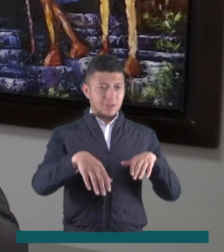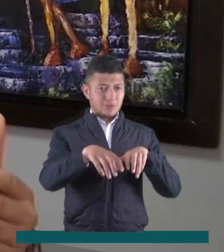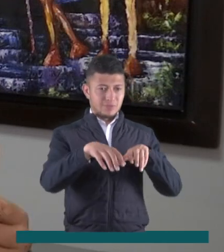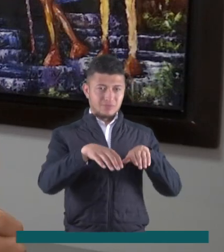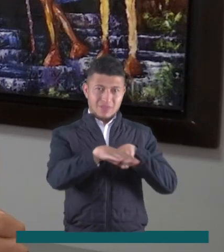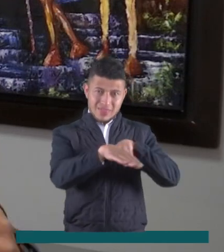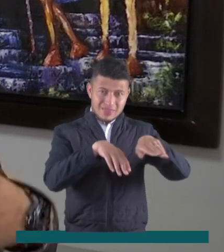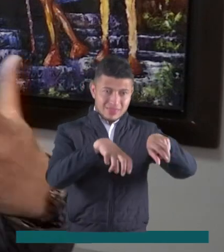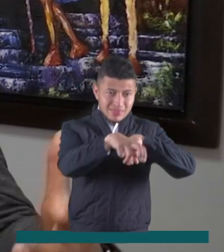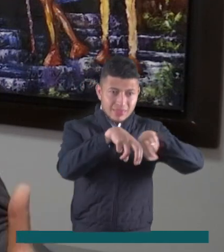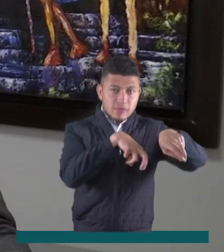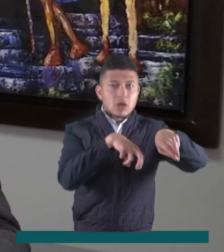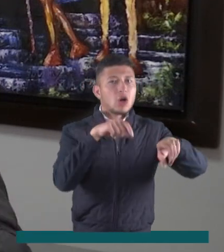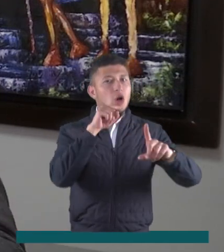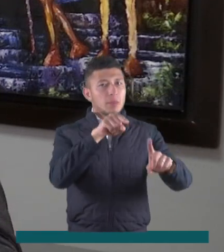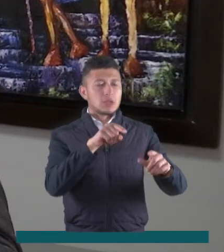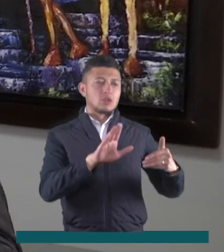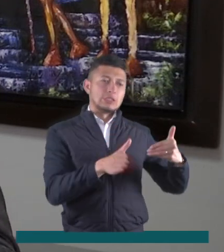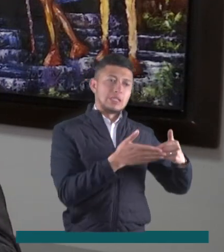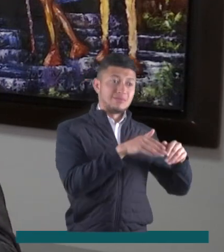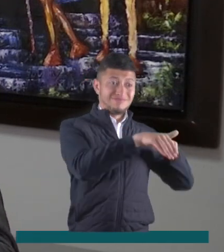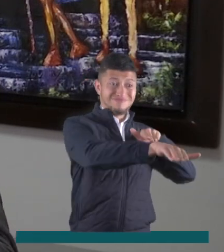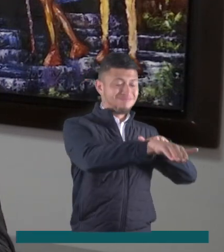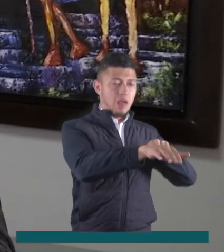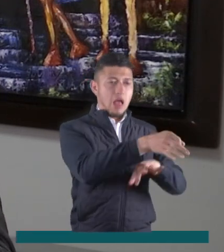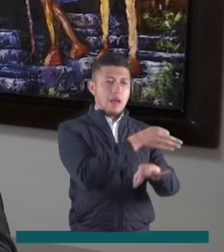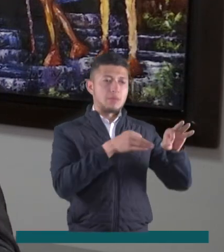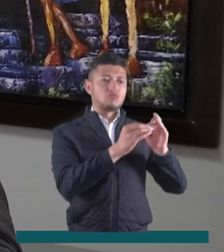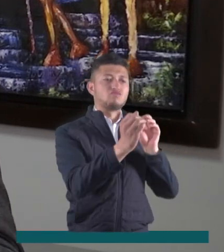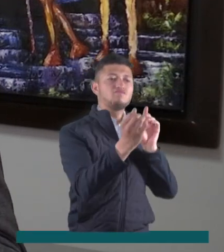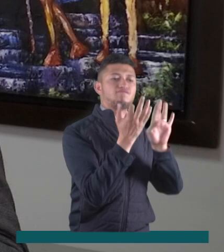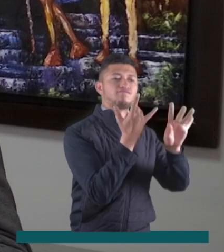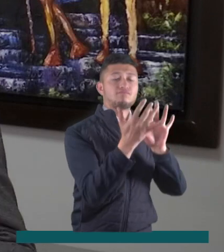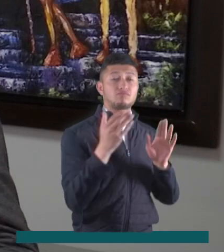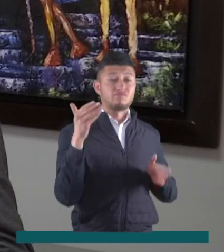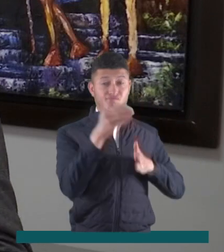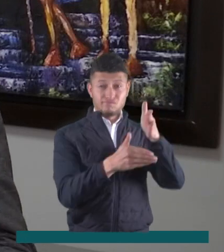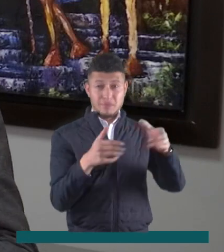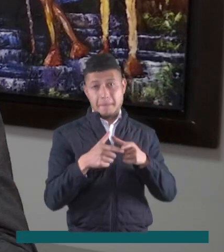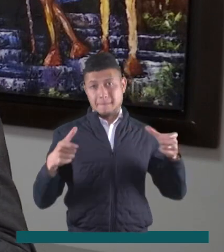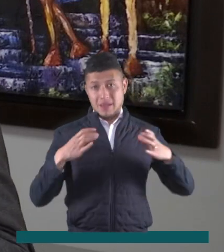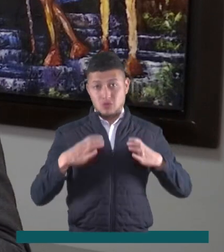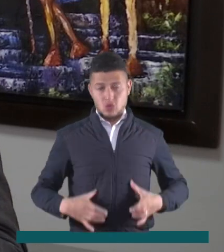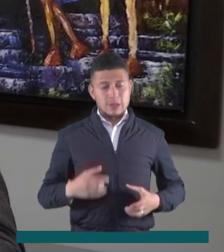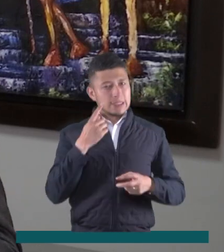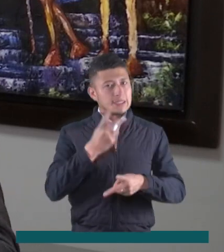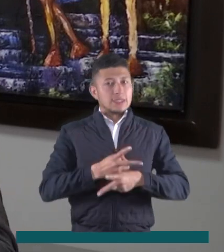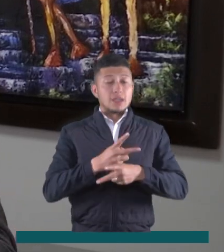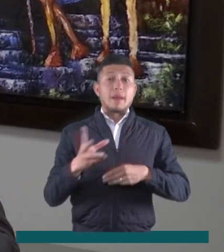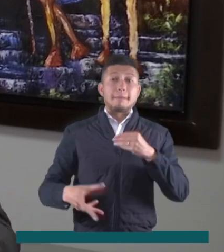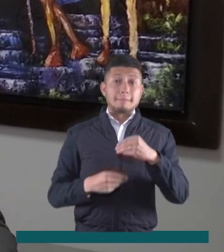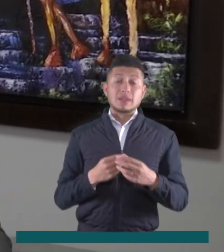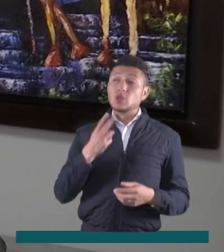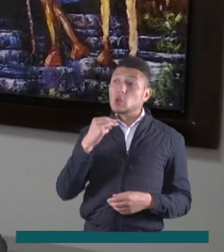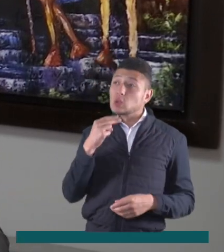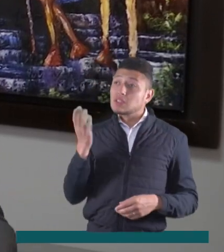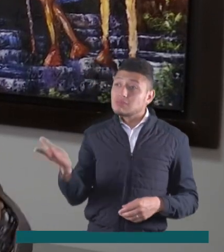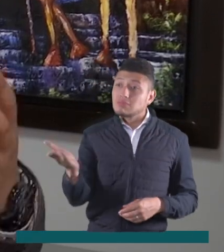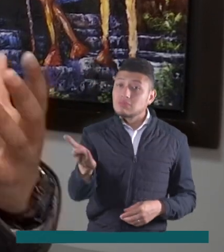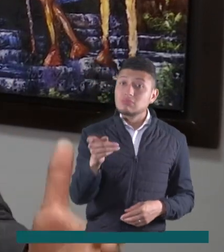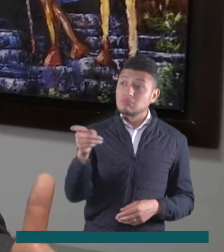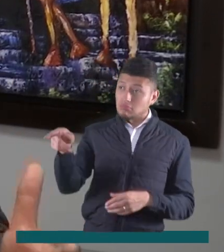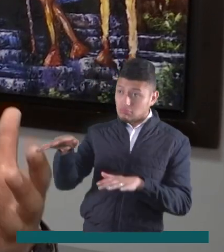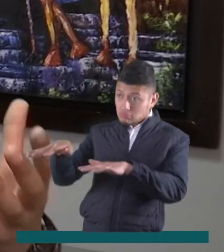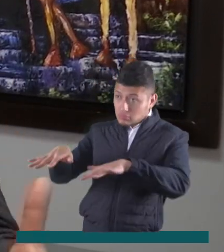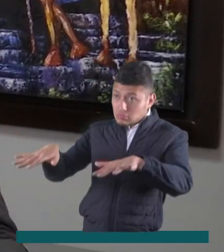tráfico para cerrar y peatonalizar algunas vías por la afluencia de ciudadanos. De igual modo, pues recibir dulces